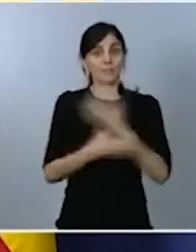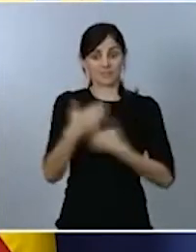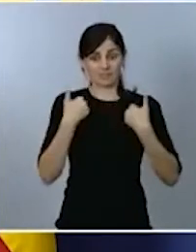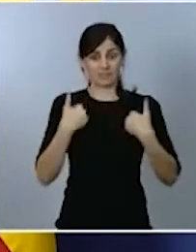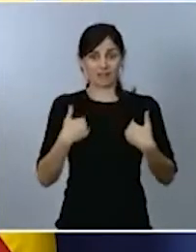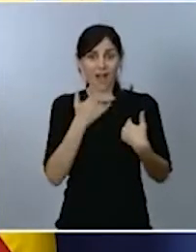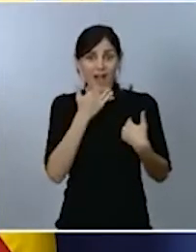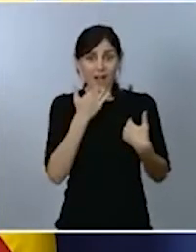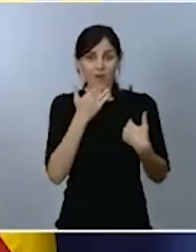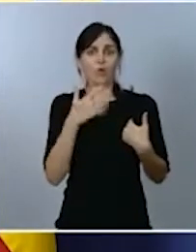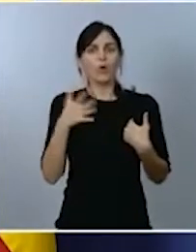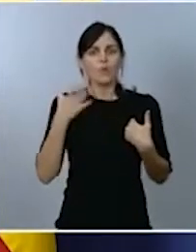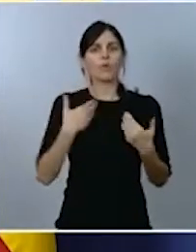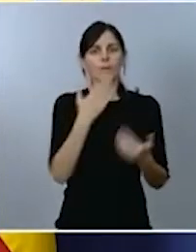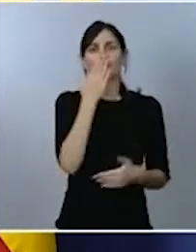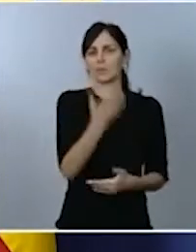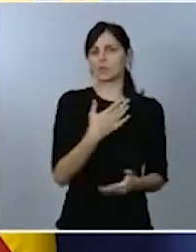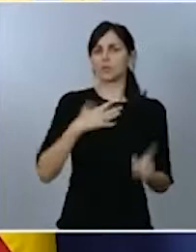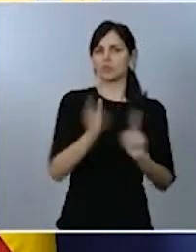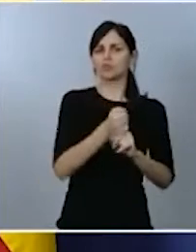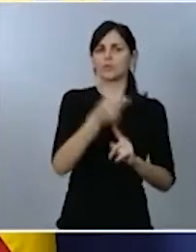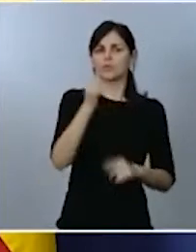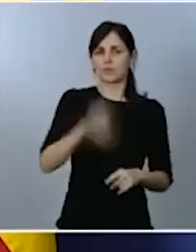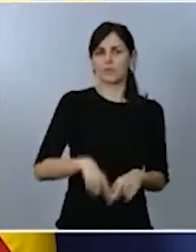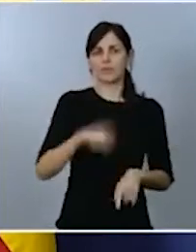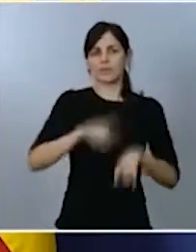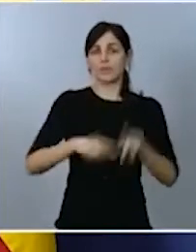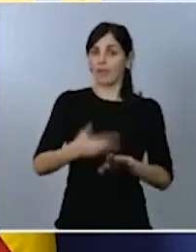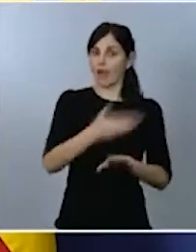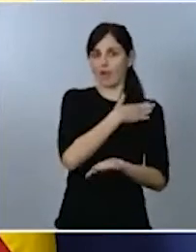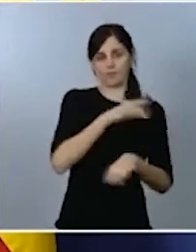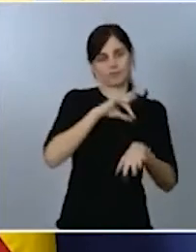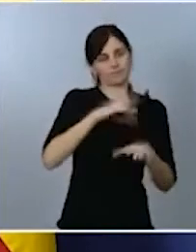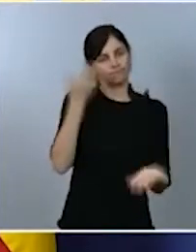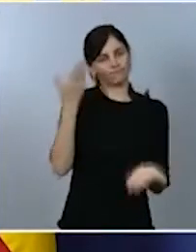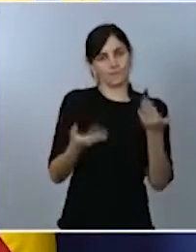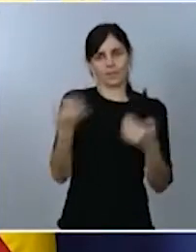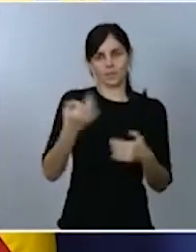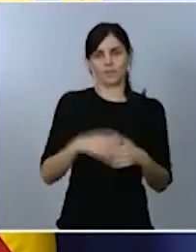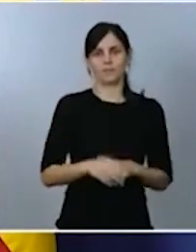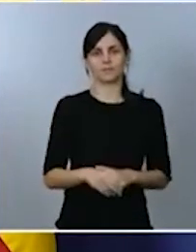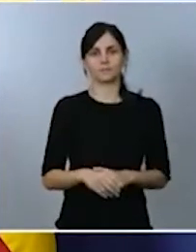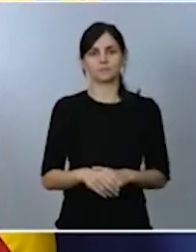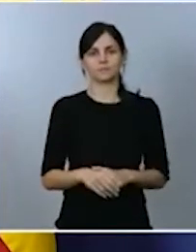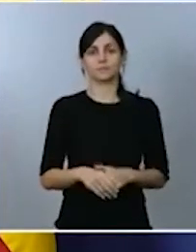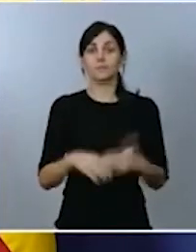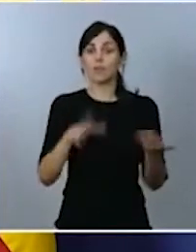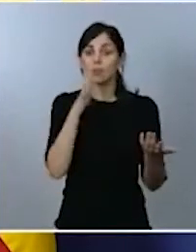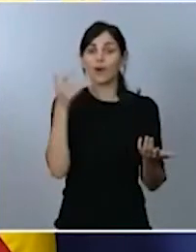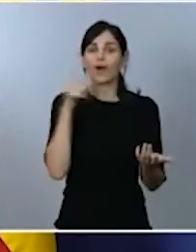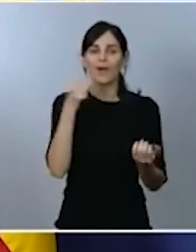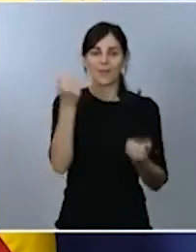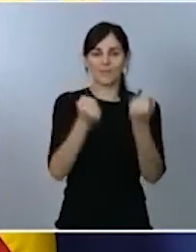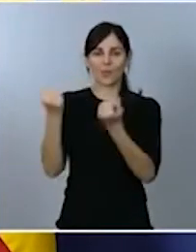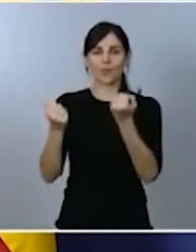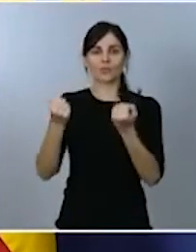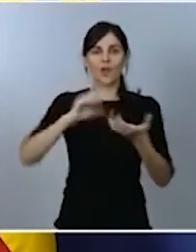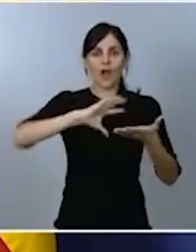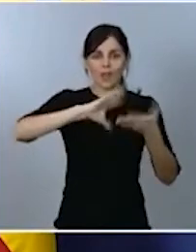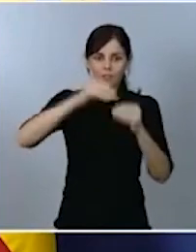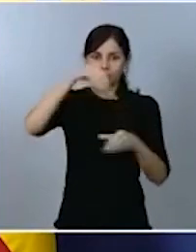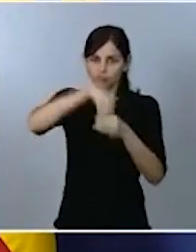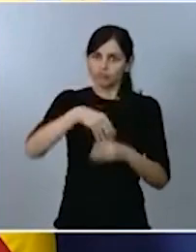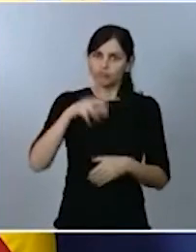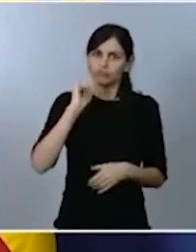y en la tecnología aplicada a los vehículos así lo hacen posible. Y que es una demanda también de este colectivo,